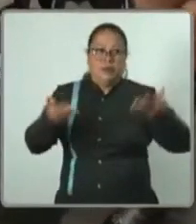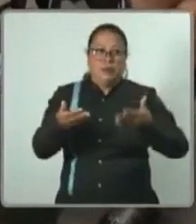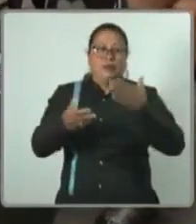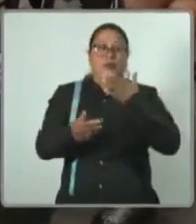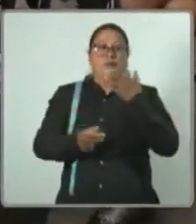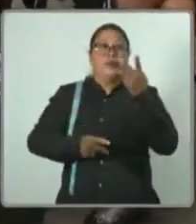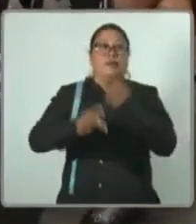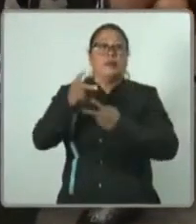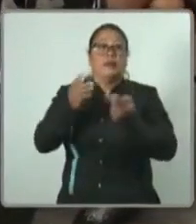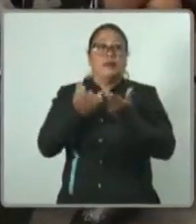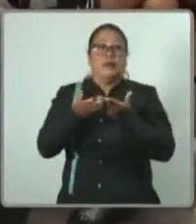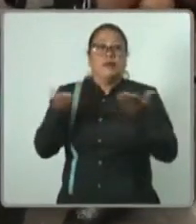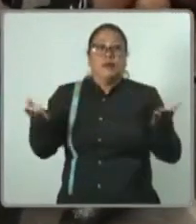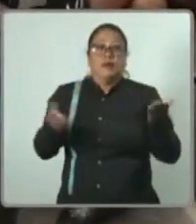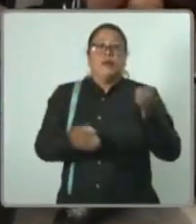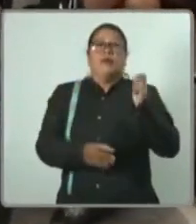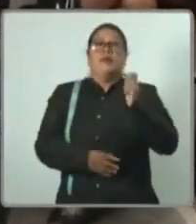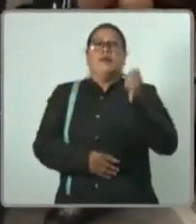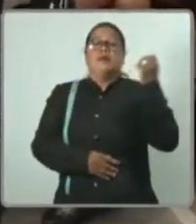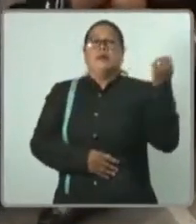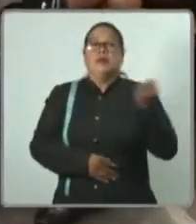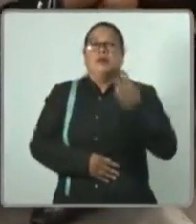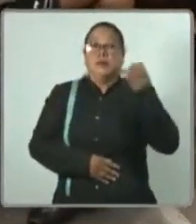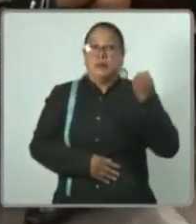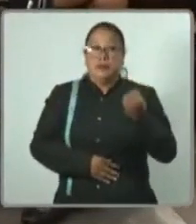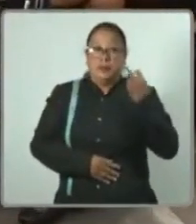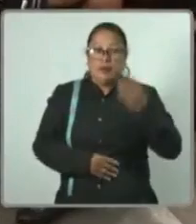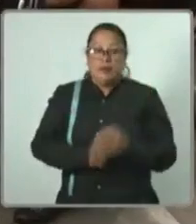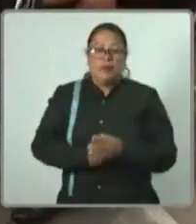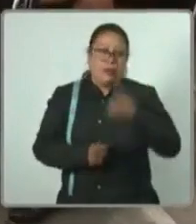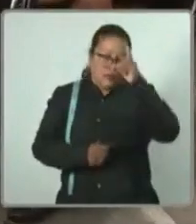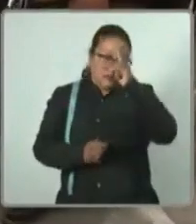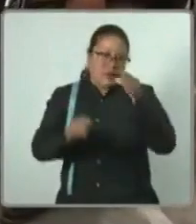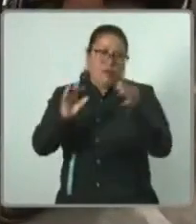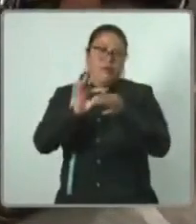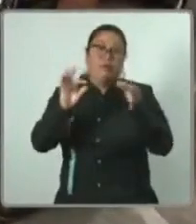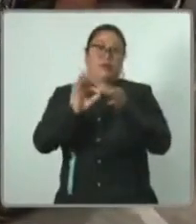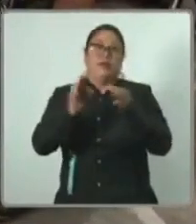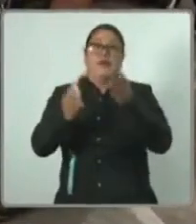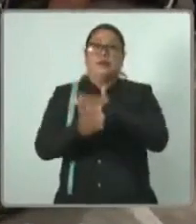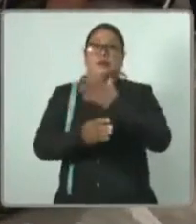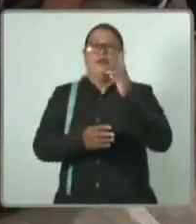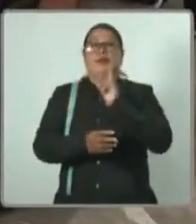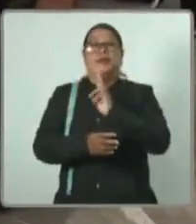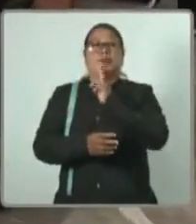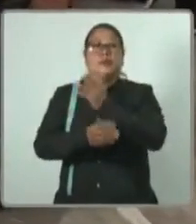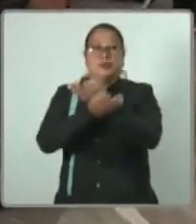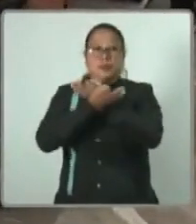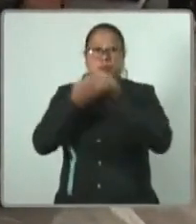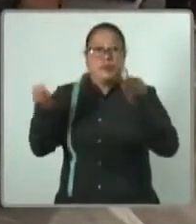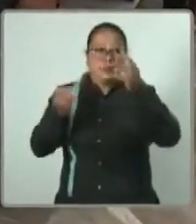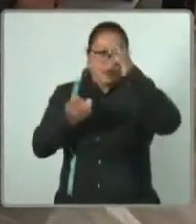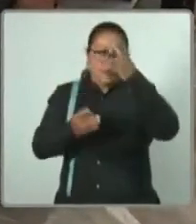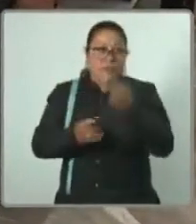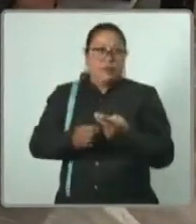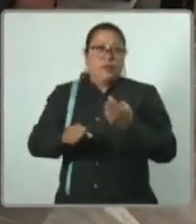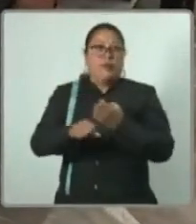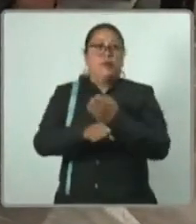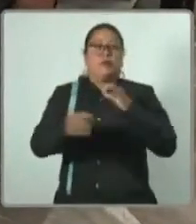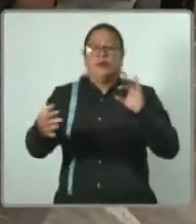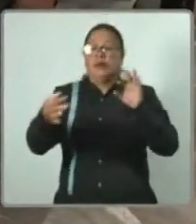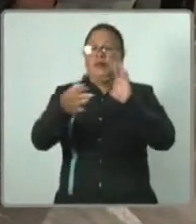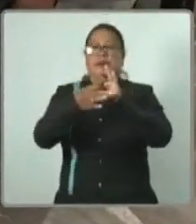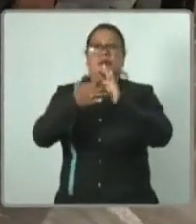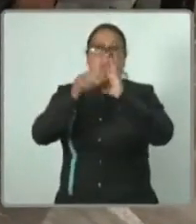bienvenidos todas y todos a esta conferencia de prensa, en la que daremos a conocer muy buenas noticias para el Estado en materia de conectividad